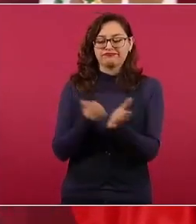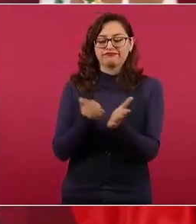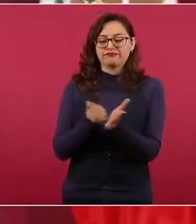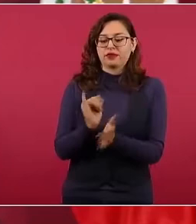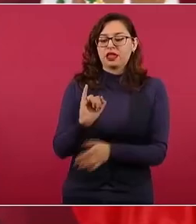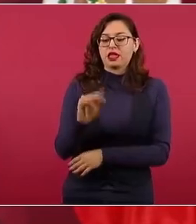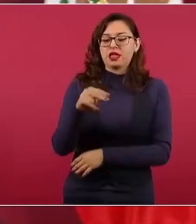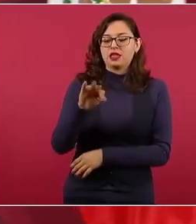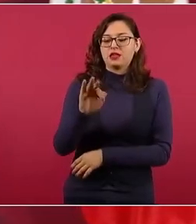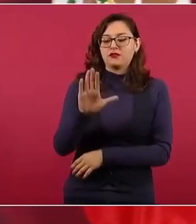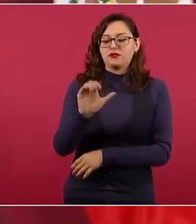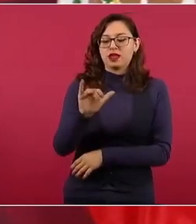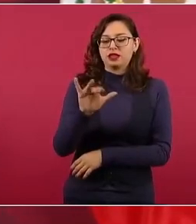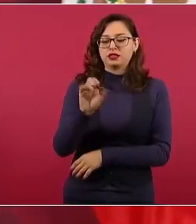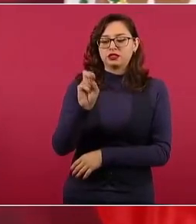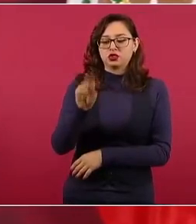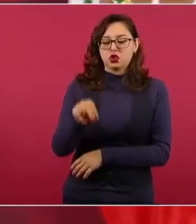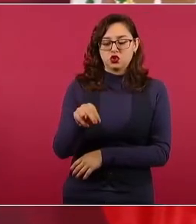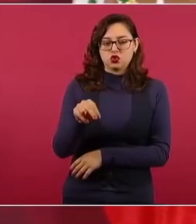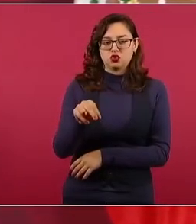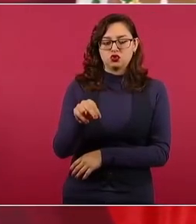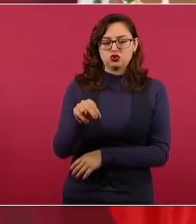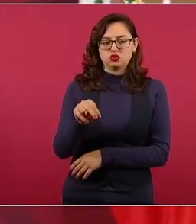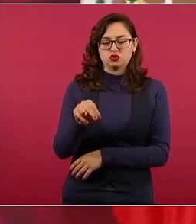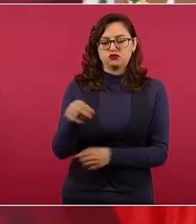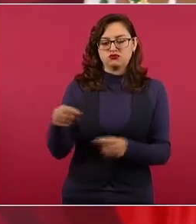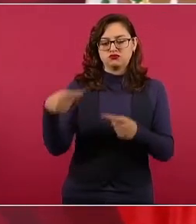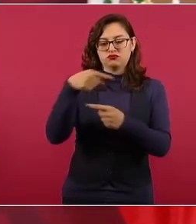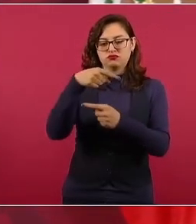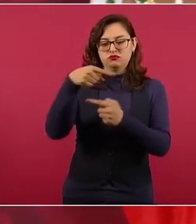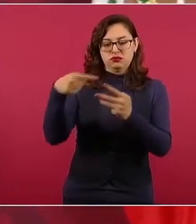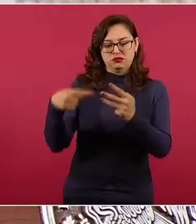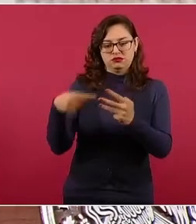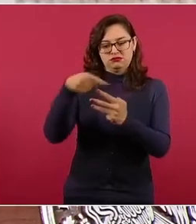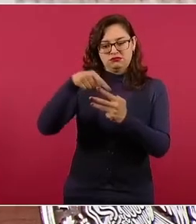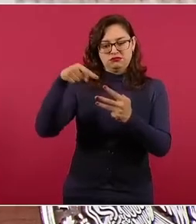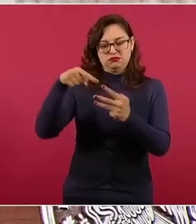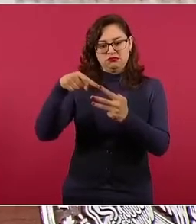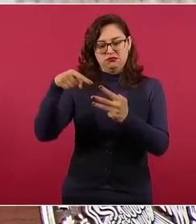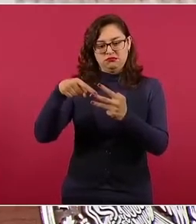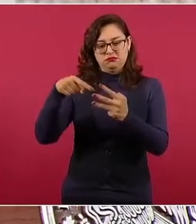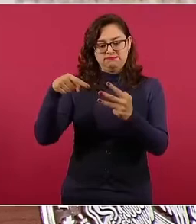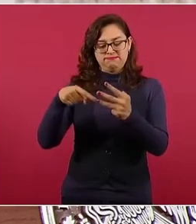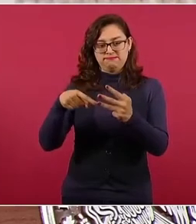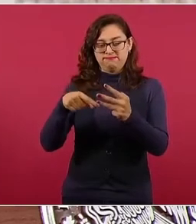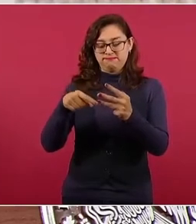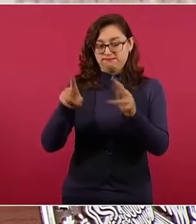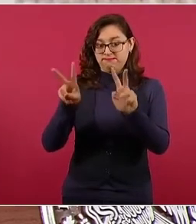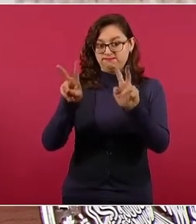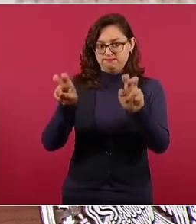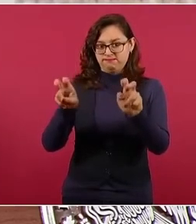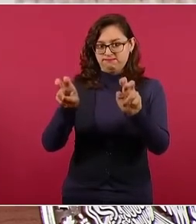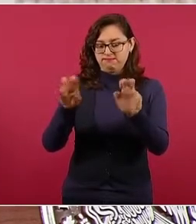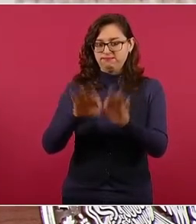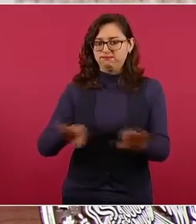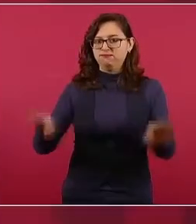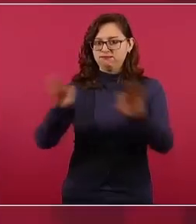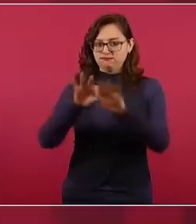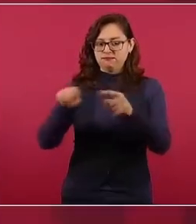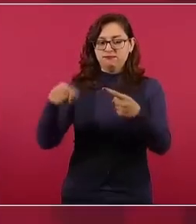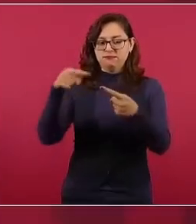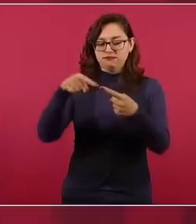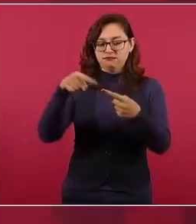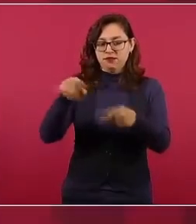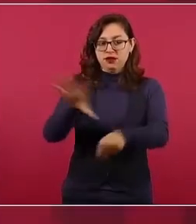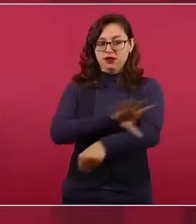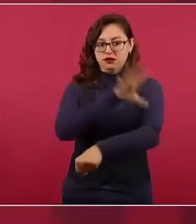tres importantes componentes, lo energético, los